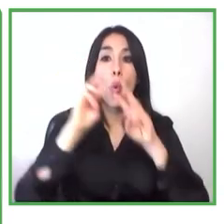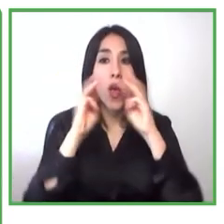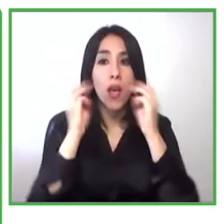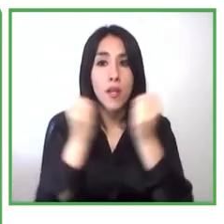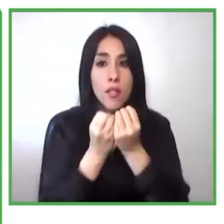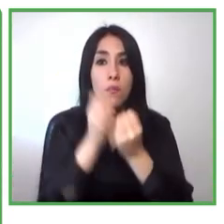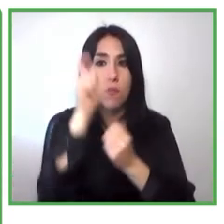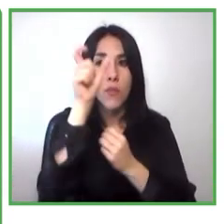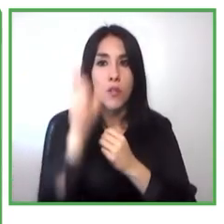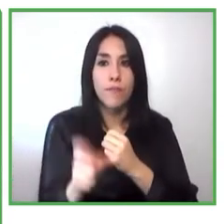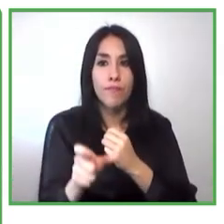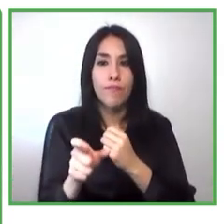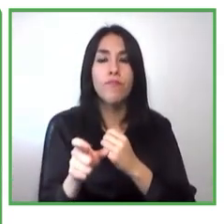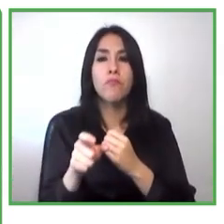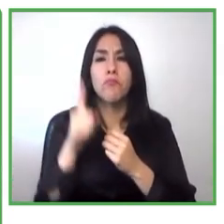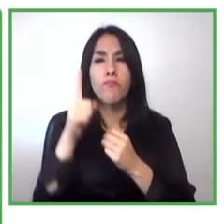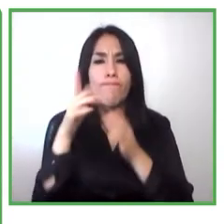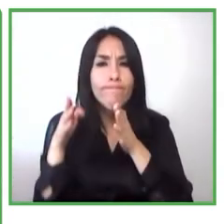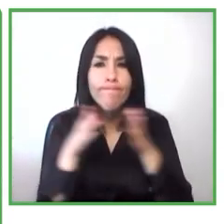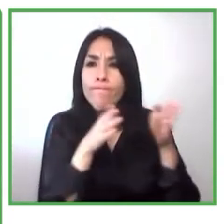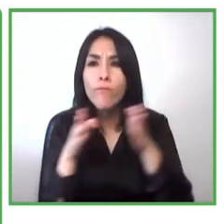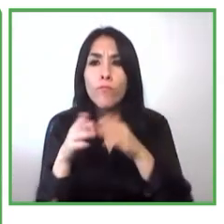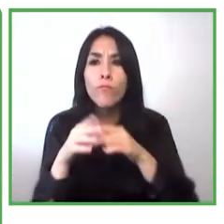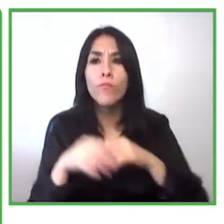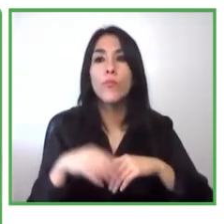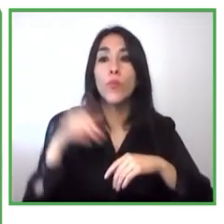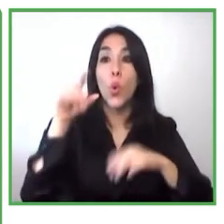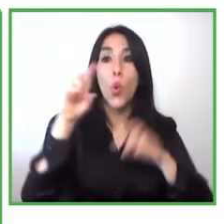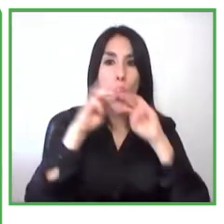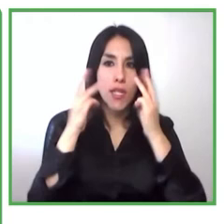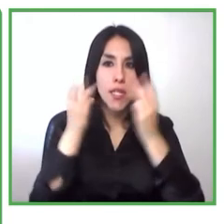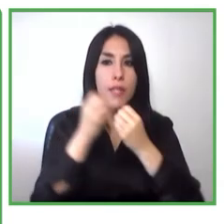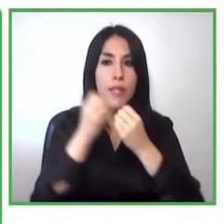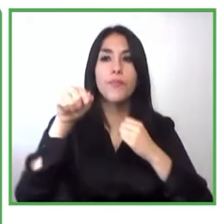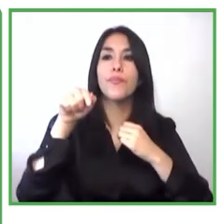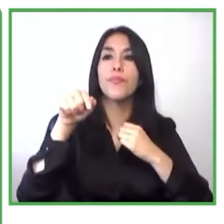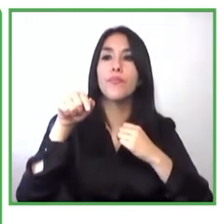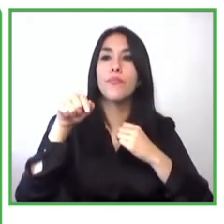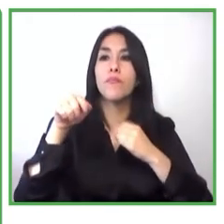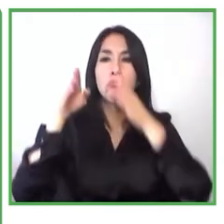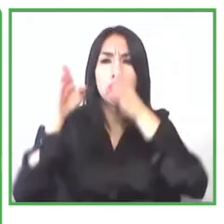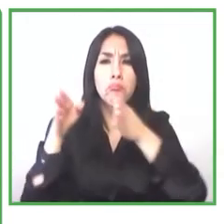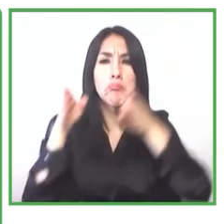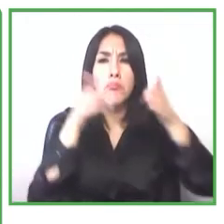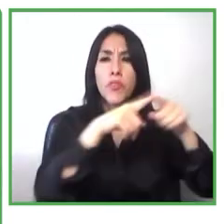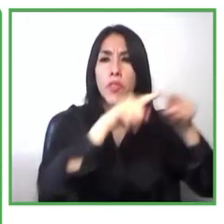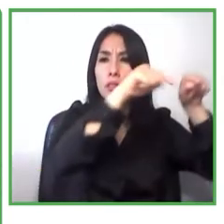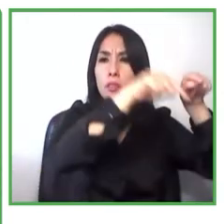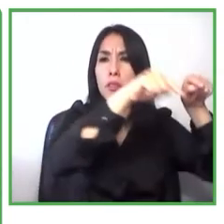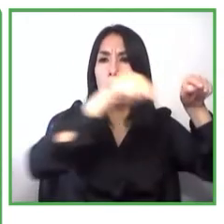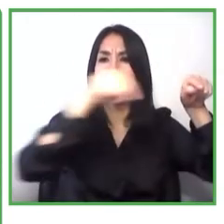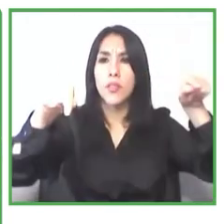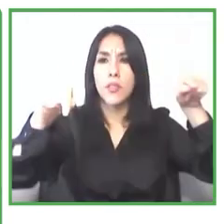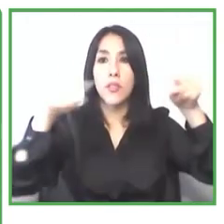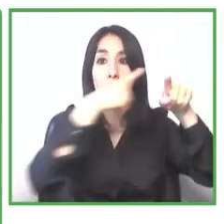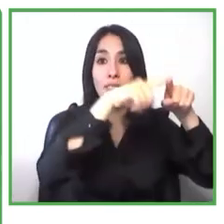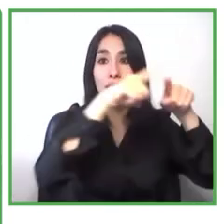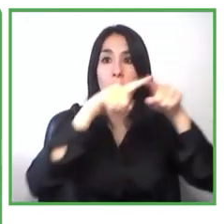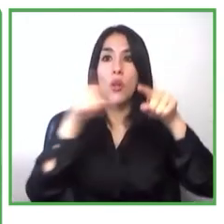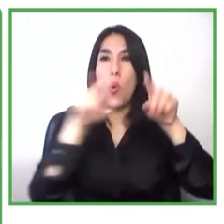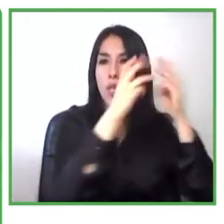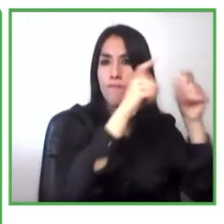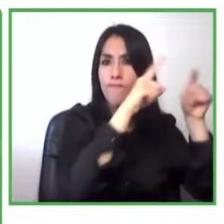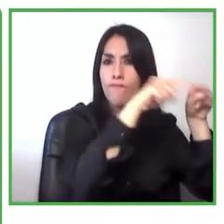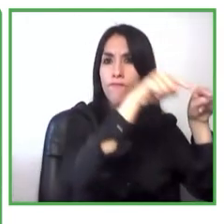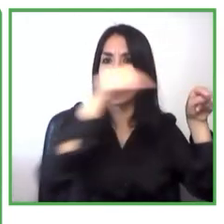van por etapas y esos cursos de emprendimiento tienen una herramienta un manual extra de apoyo